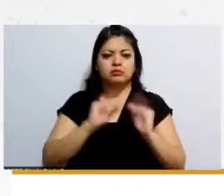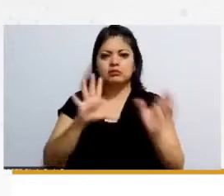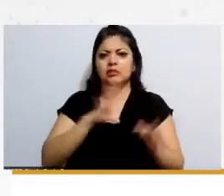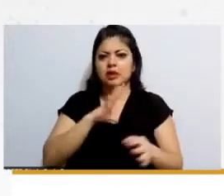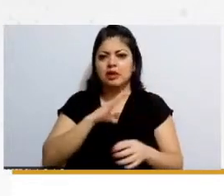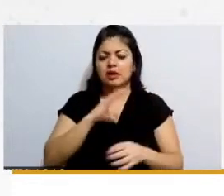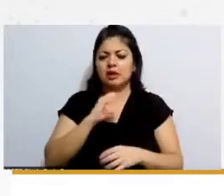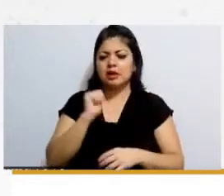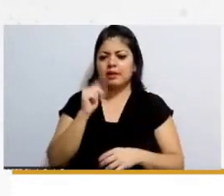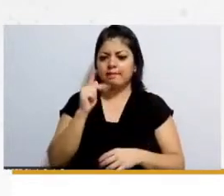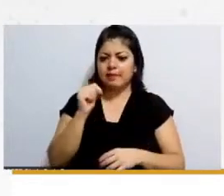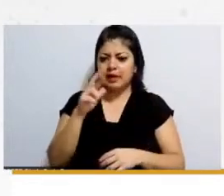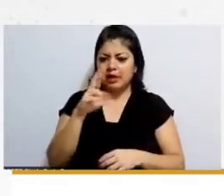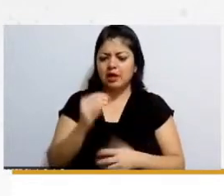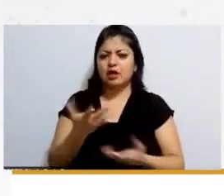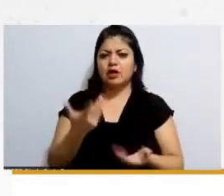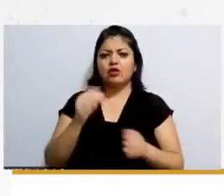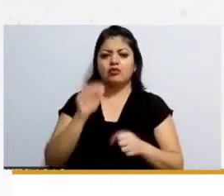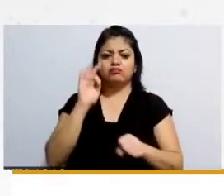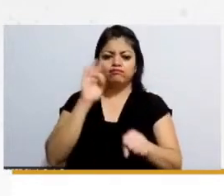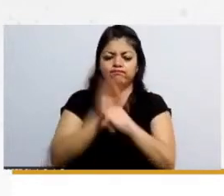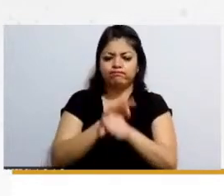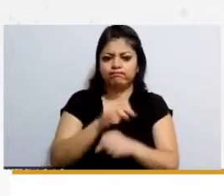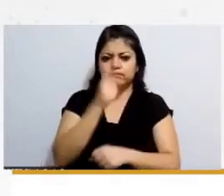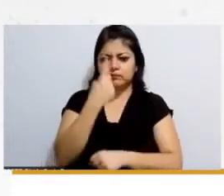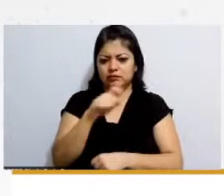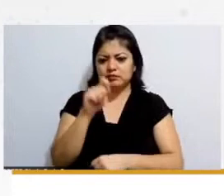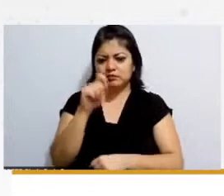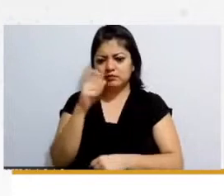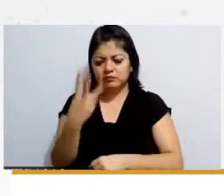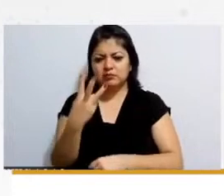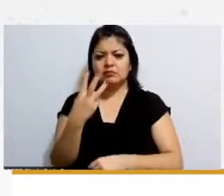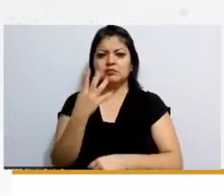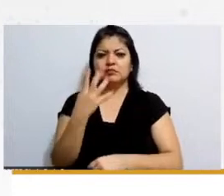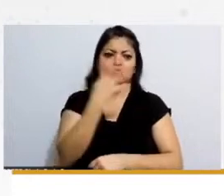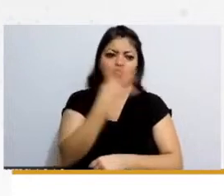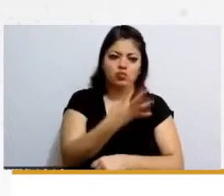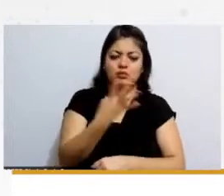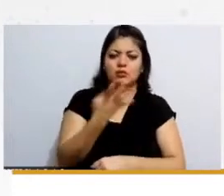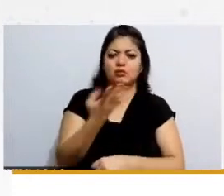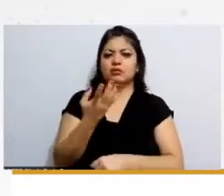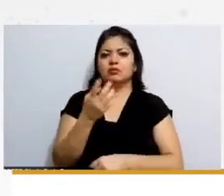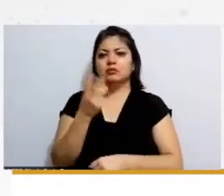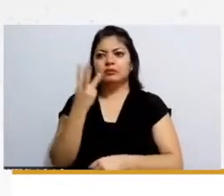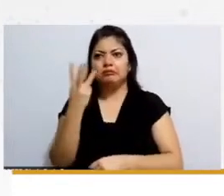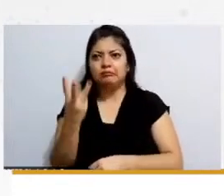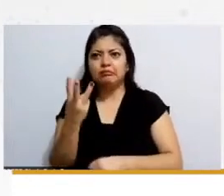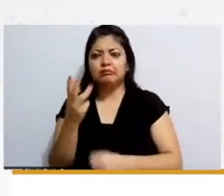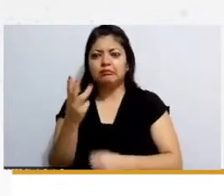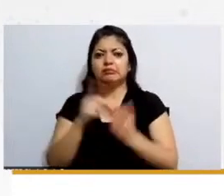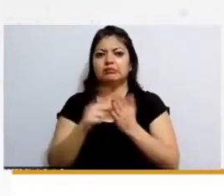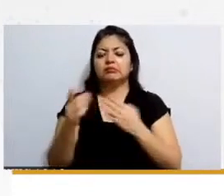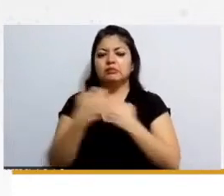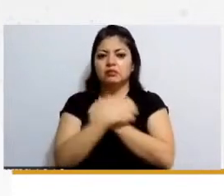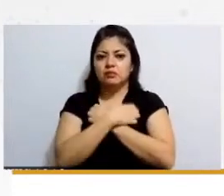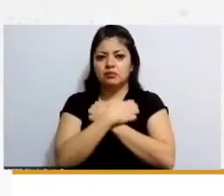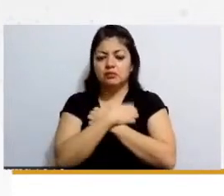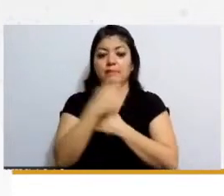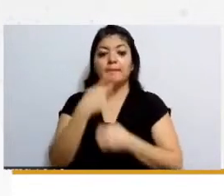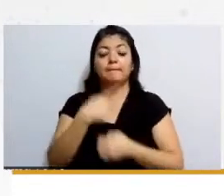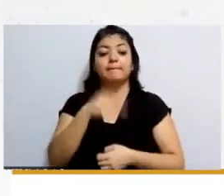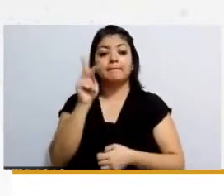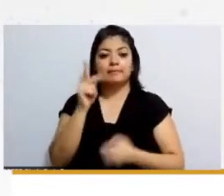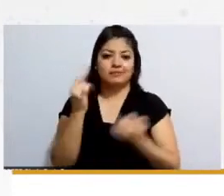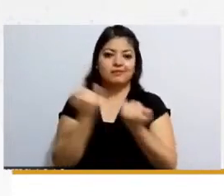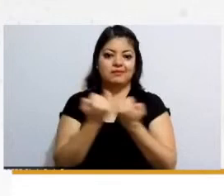maneja el 123 el 4 el 3 del hecho la educación también pero pues